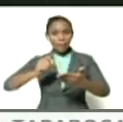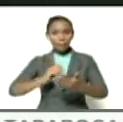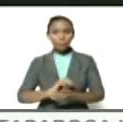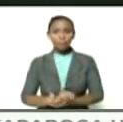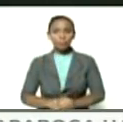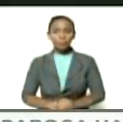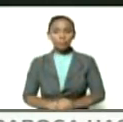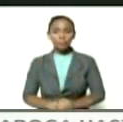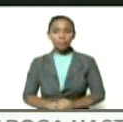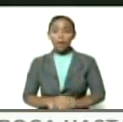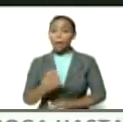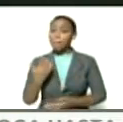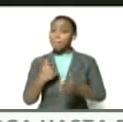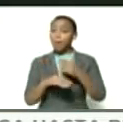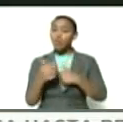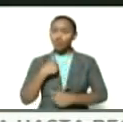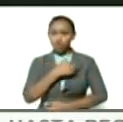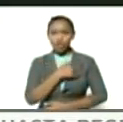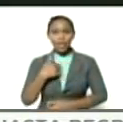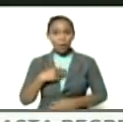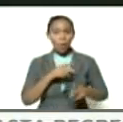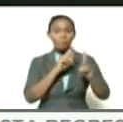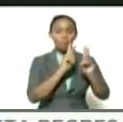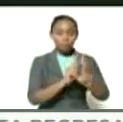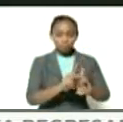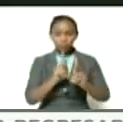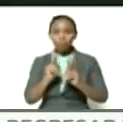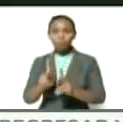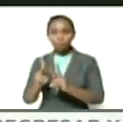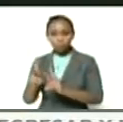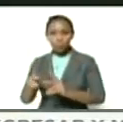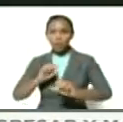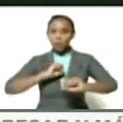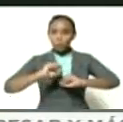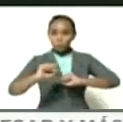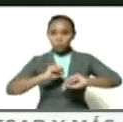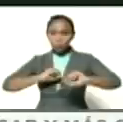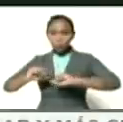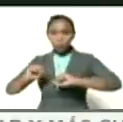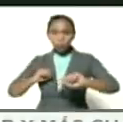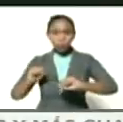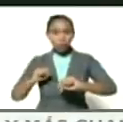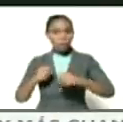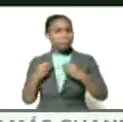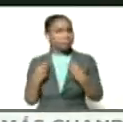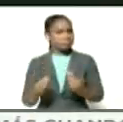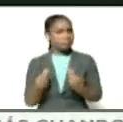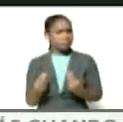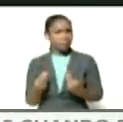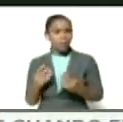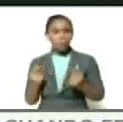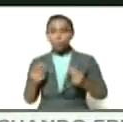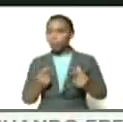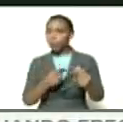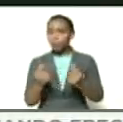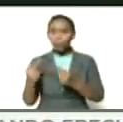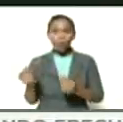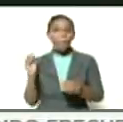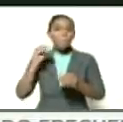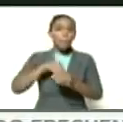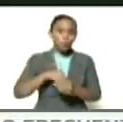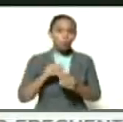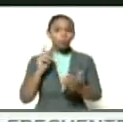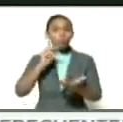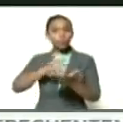vamos yo quiero un plan de acciones para activar e incorporar